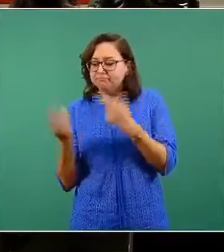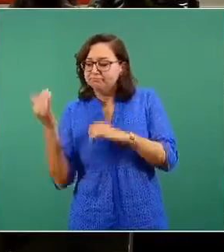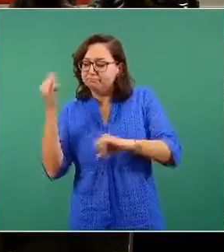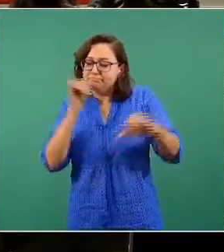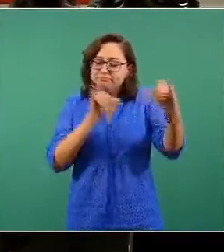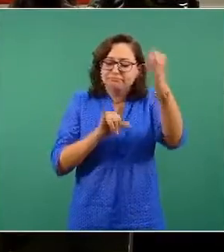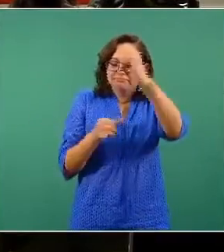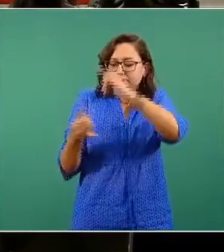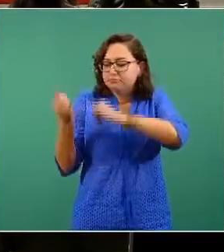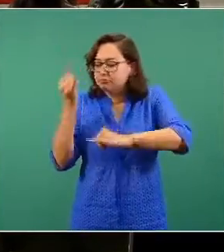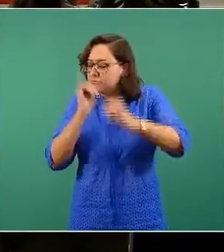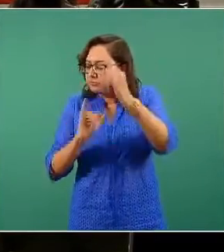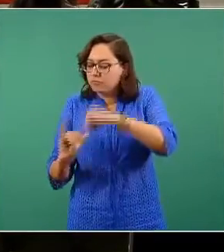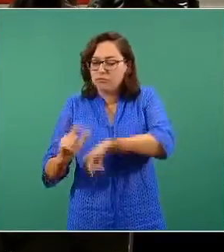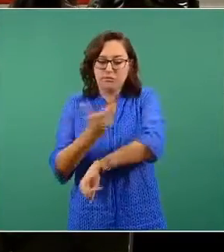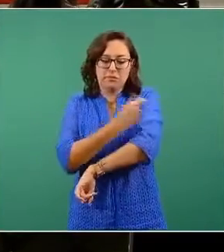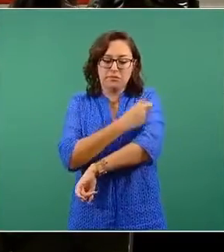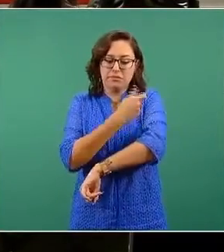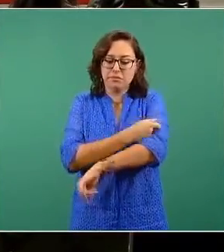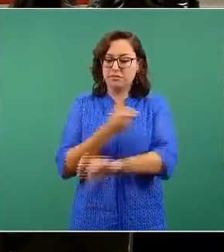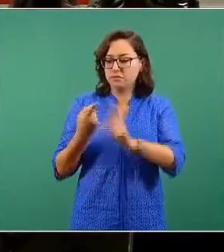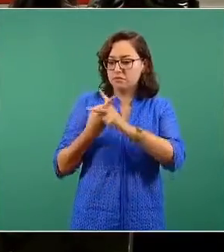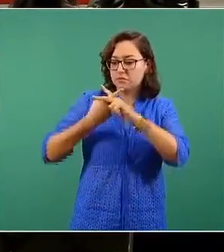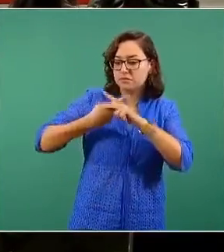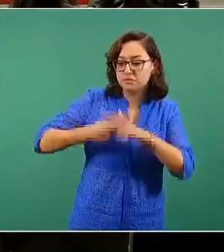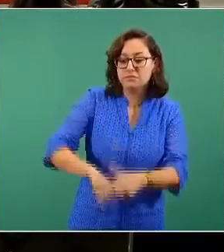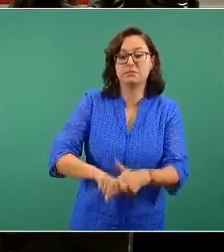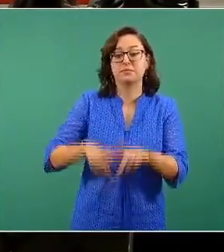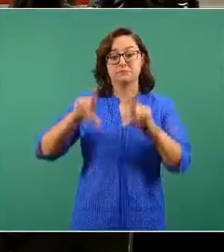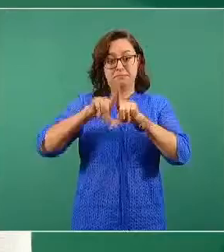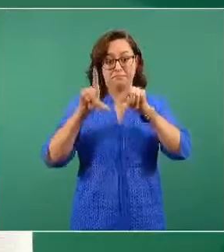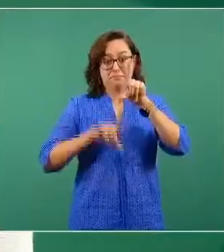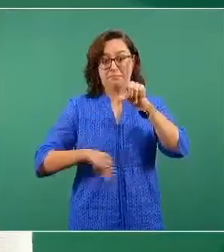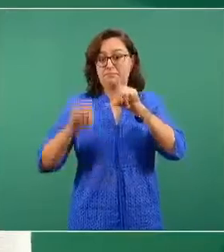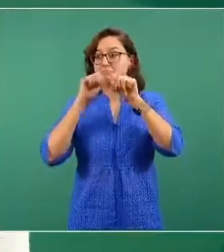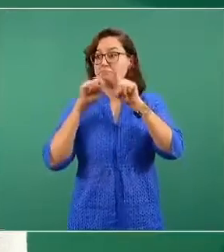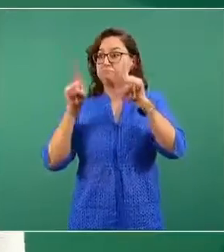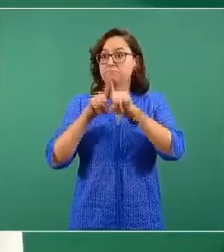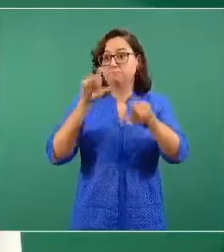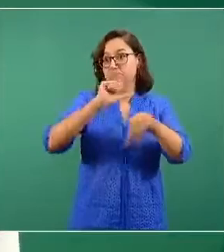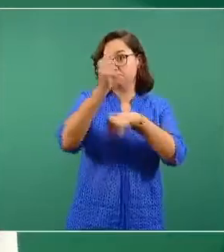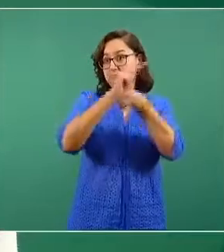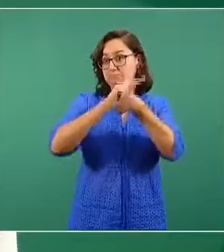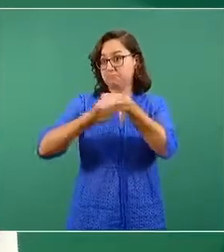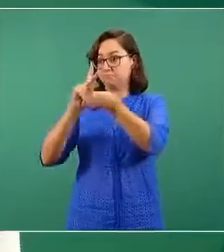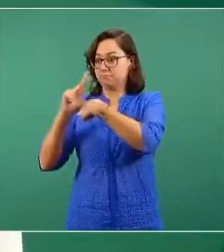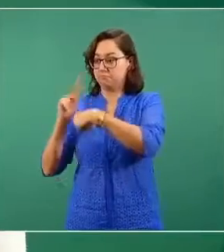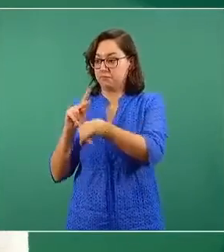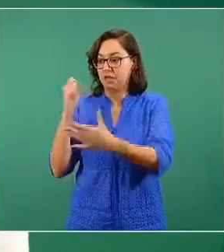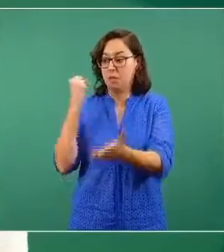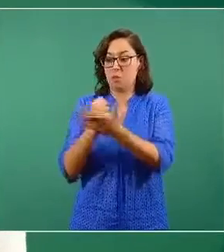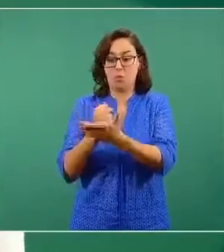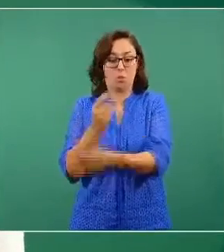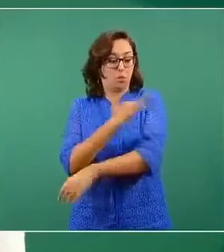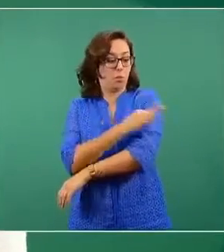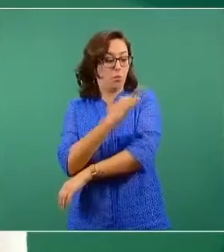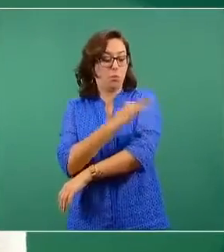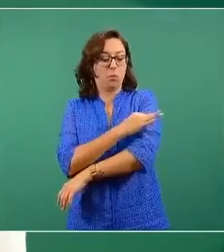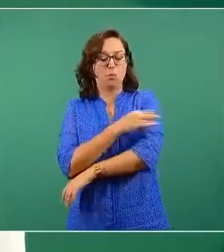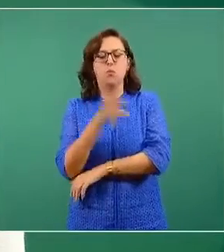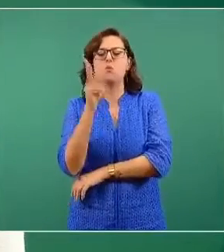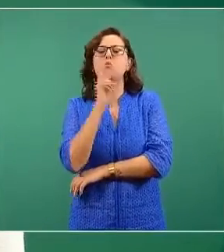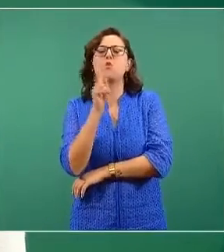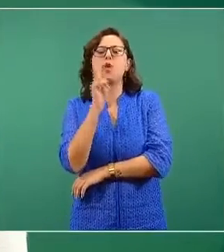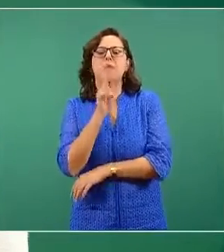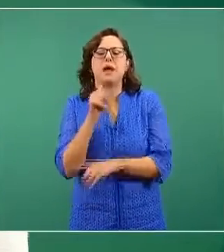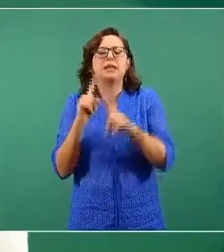técnica para que en México y otros países del mundo se aprobara el uso de las vacunas, se hicieron